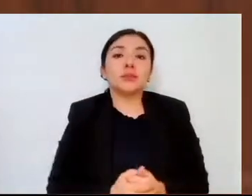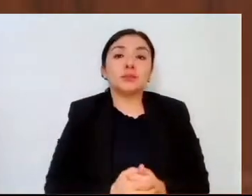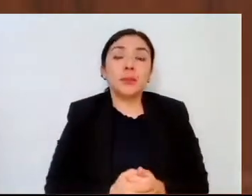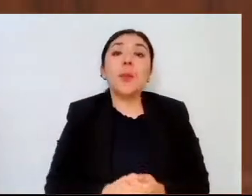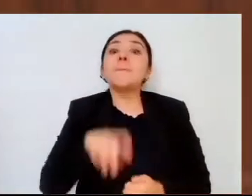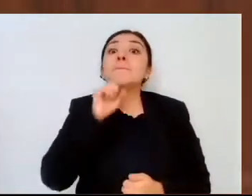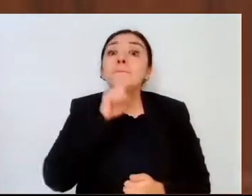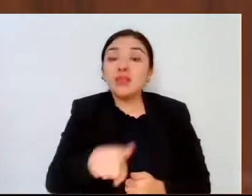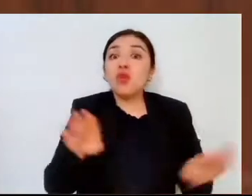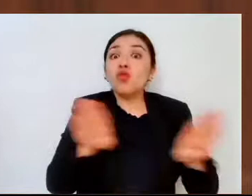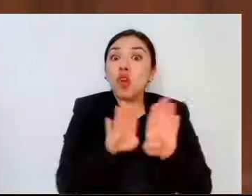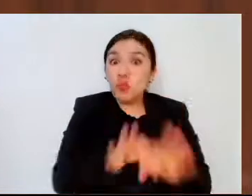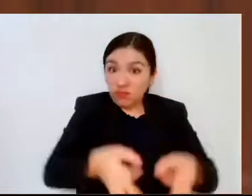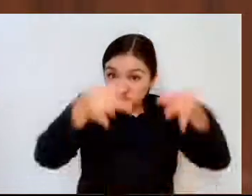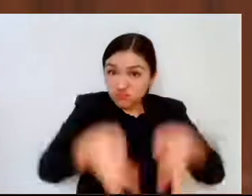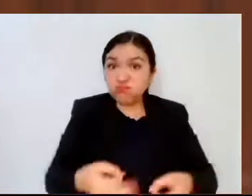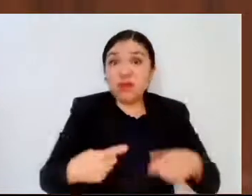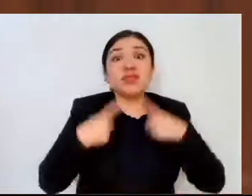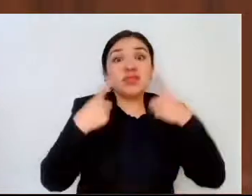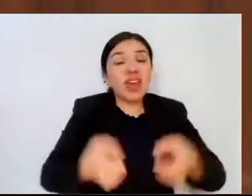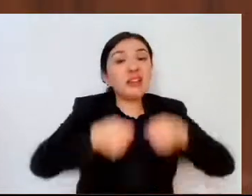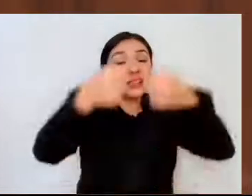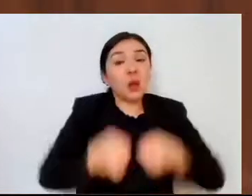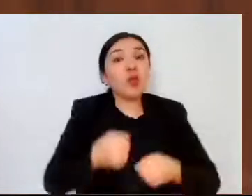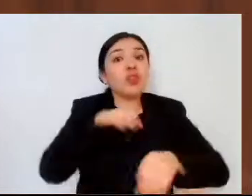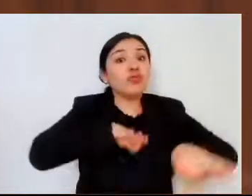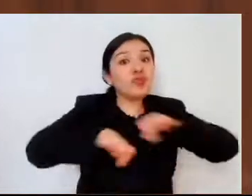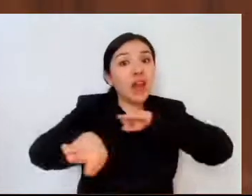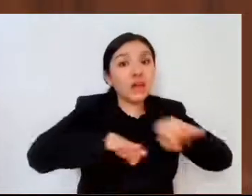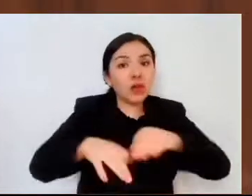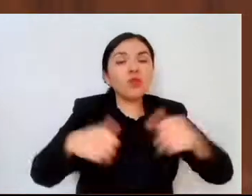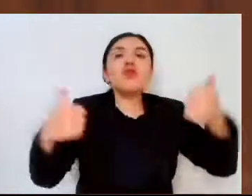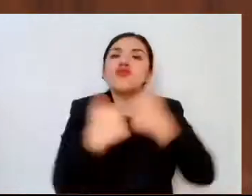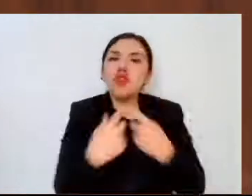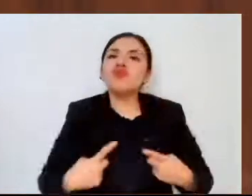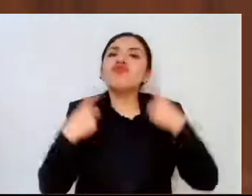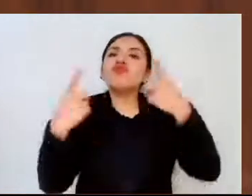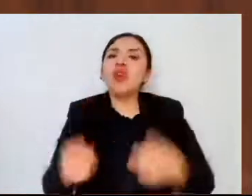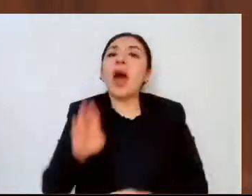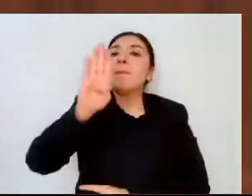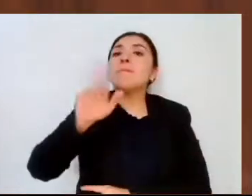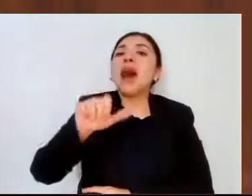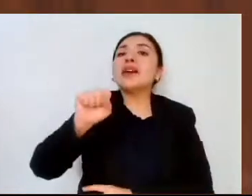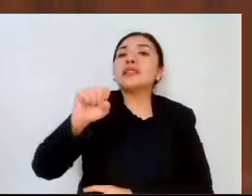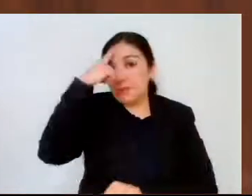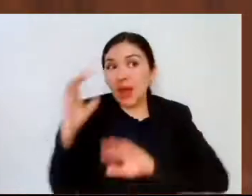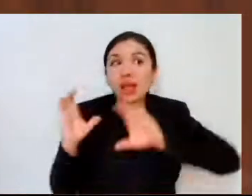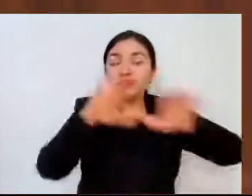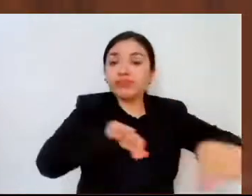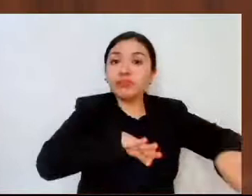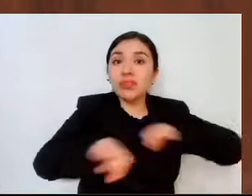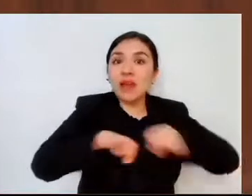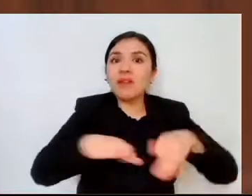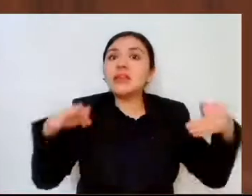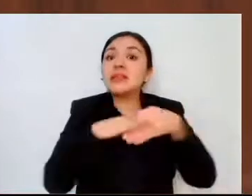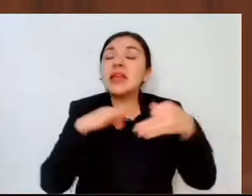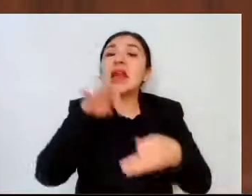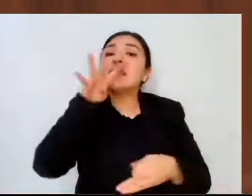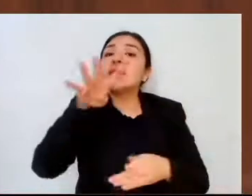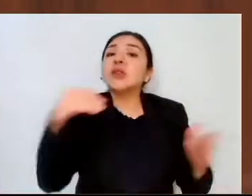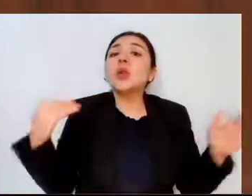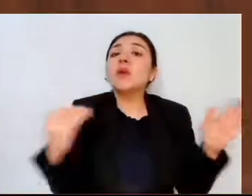dar certeza laboral, otorgamos basificaciones a más de 19 mil